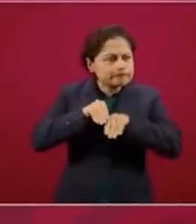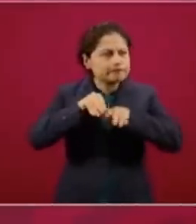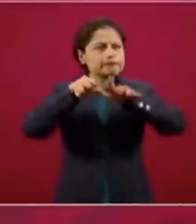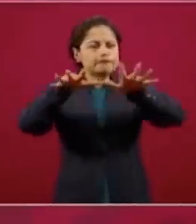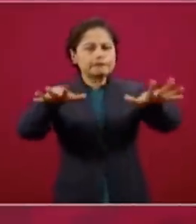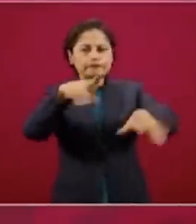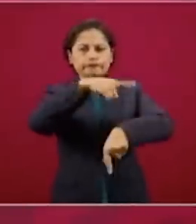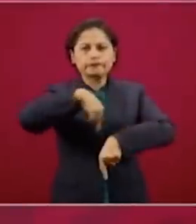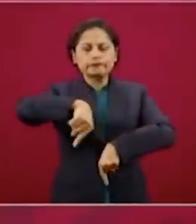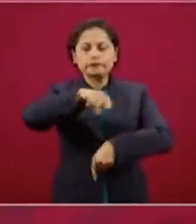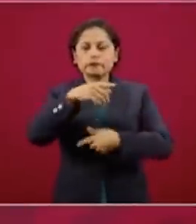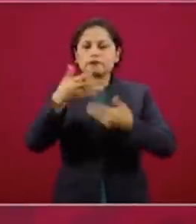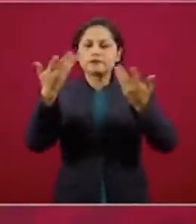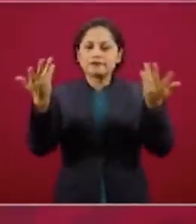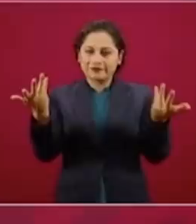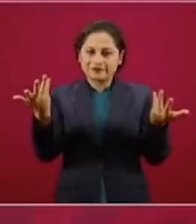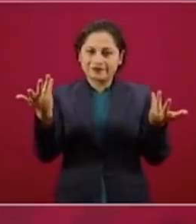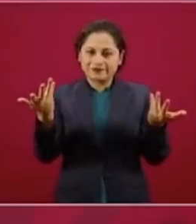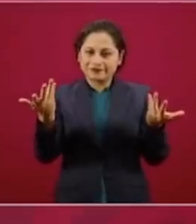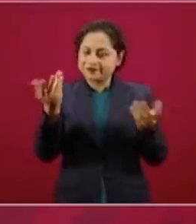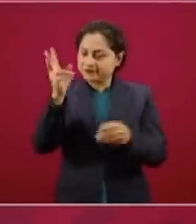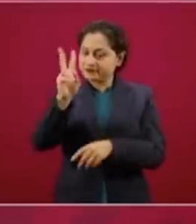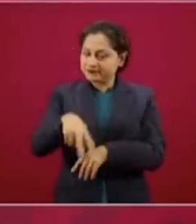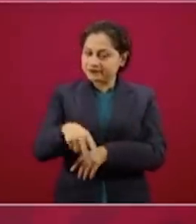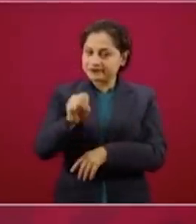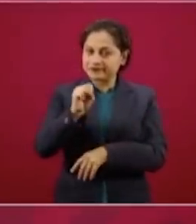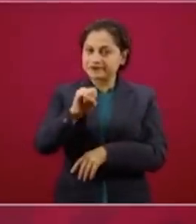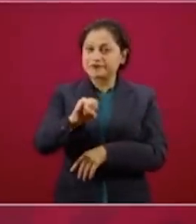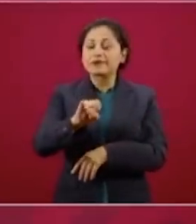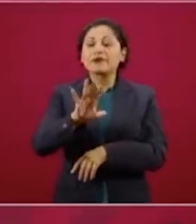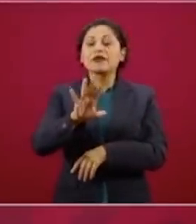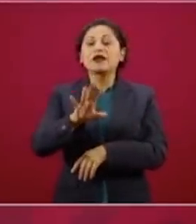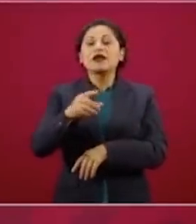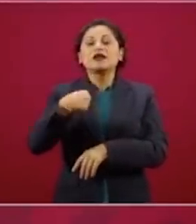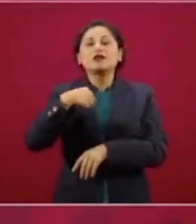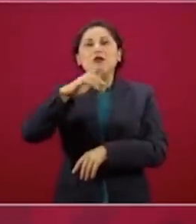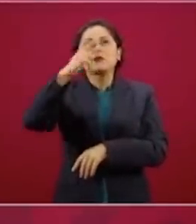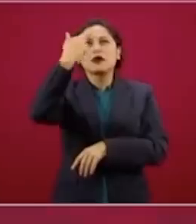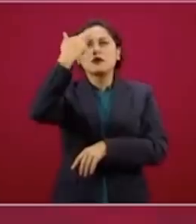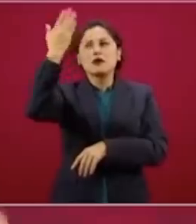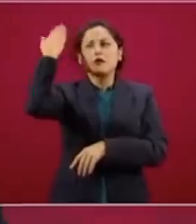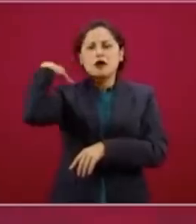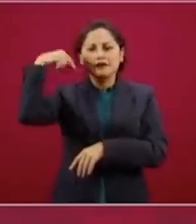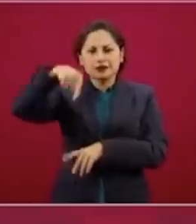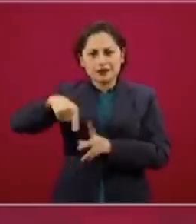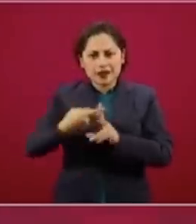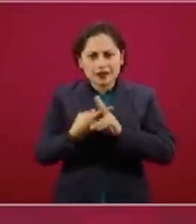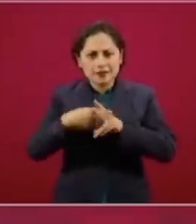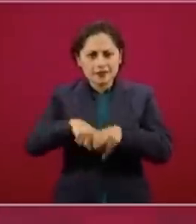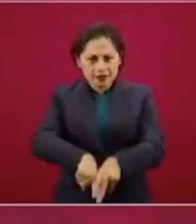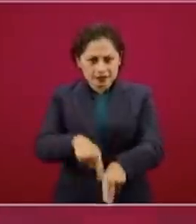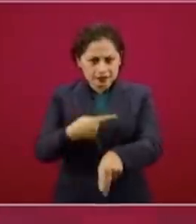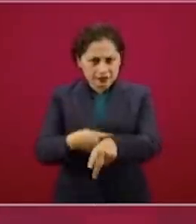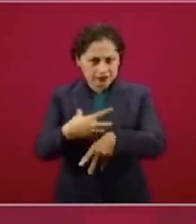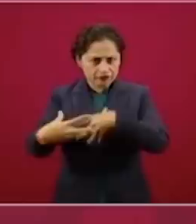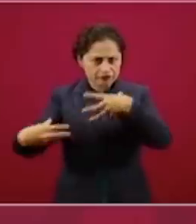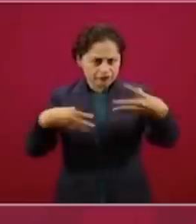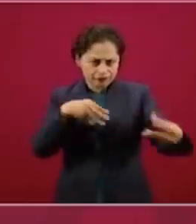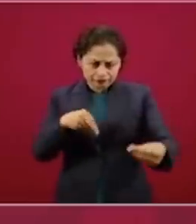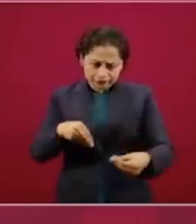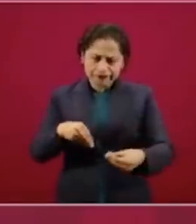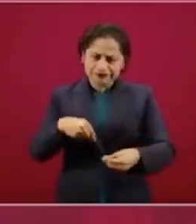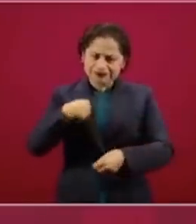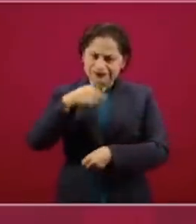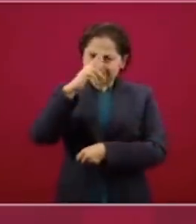Esto digo que me recuerda a una pregunta que me hicieron al inicio de la epidemia, porque el punto es que no debemos